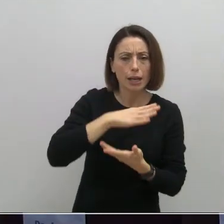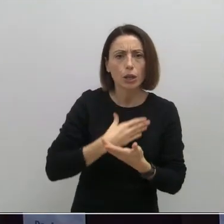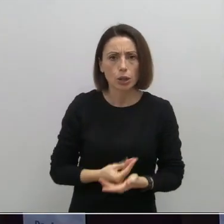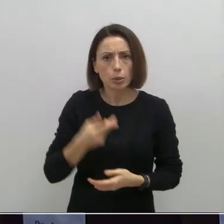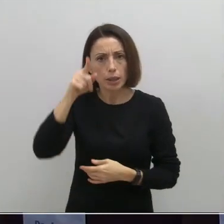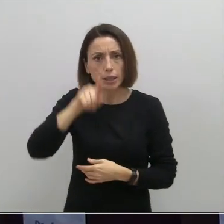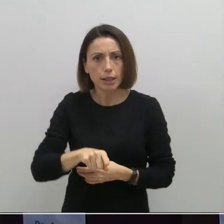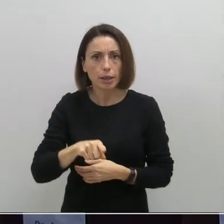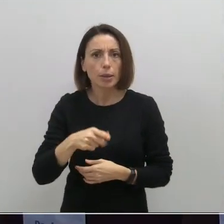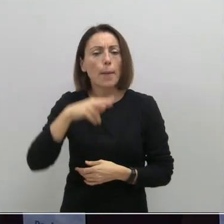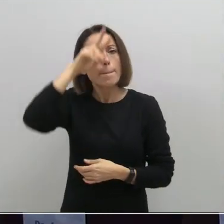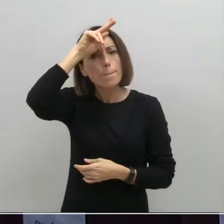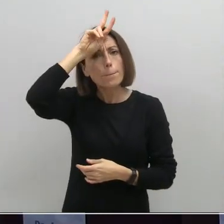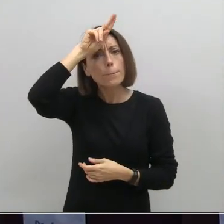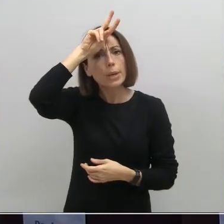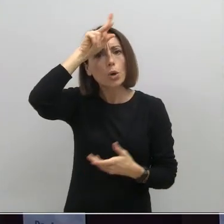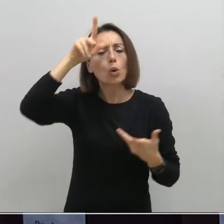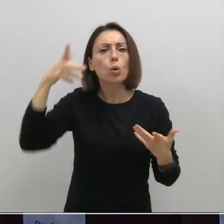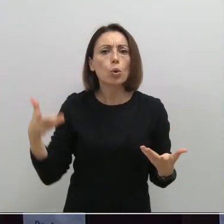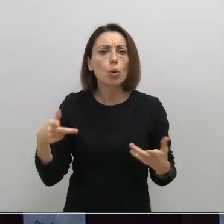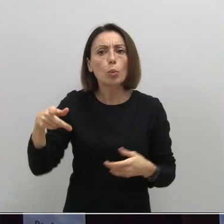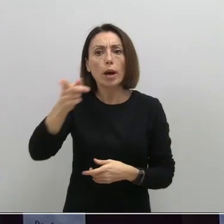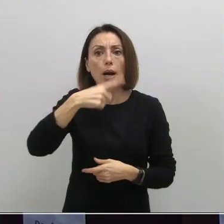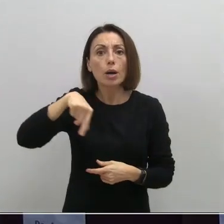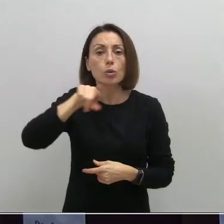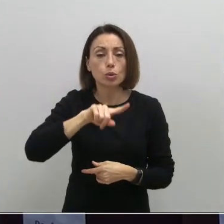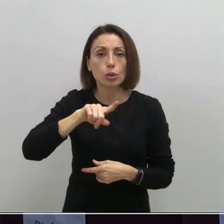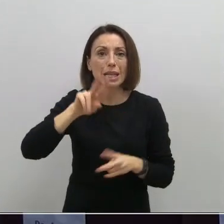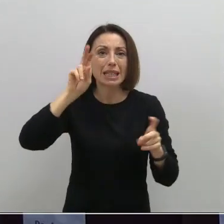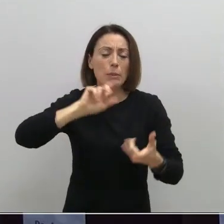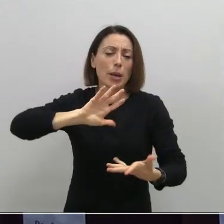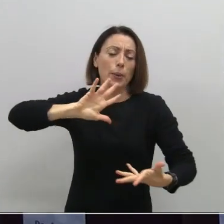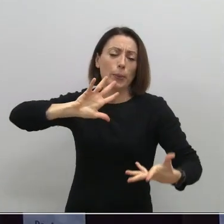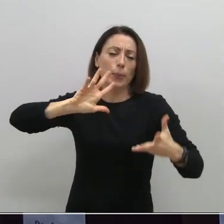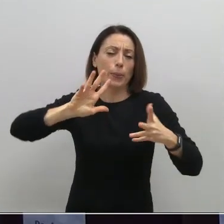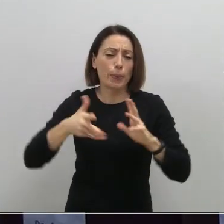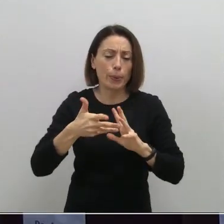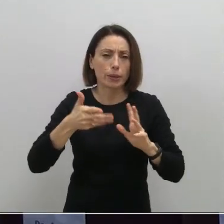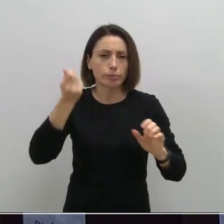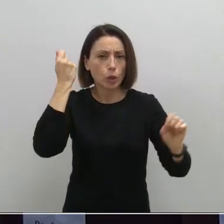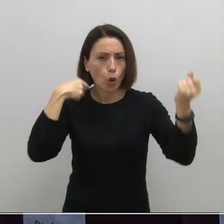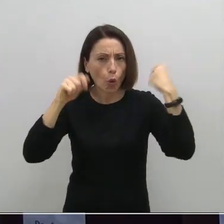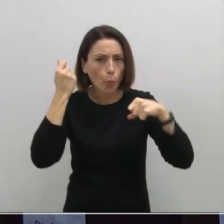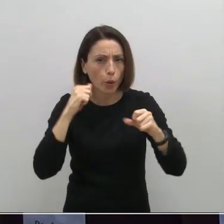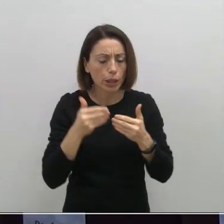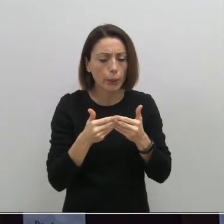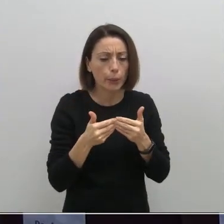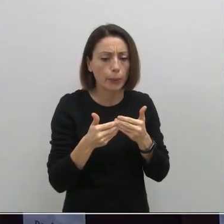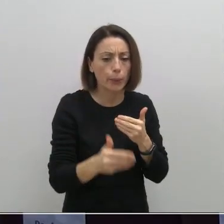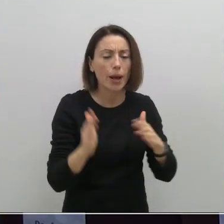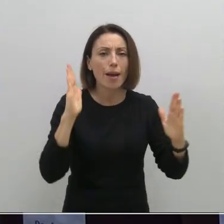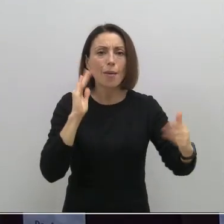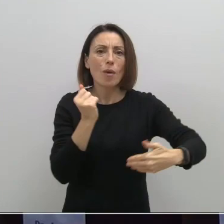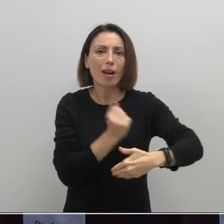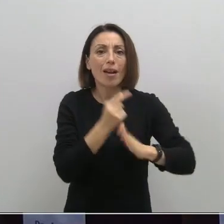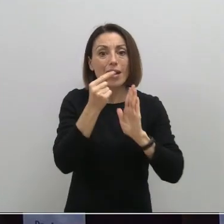Murcia. No sé si les preocupa a ustedes este cambio un poco en la conducta también de cara a la Navidad